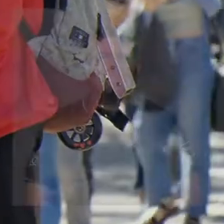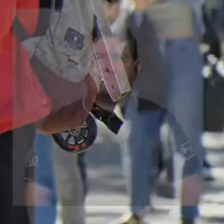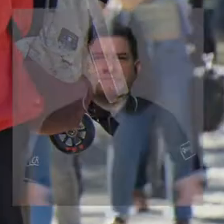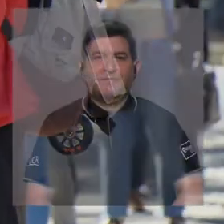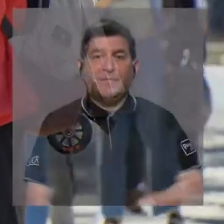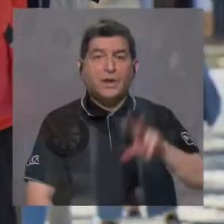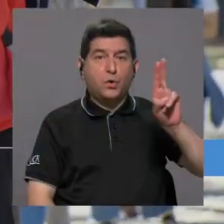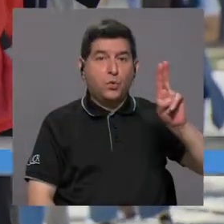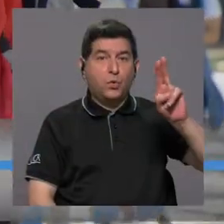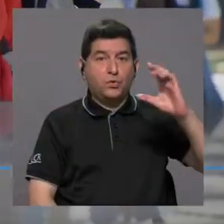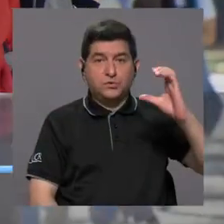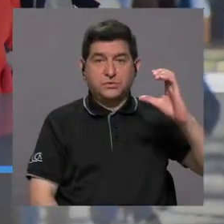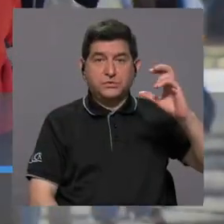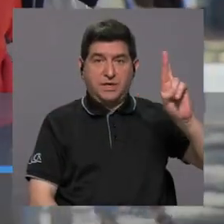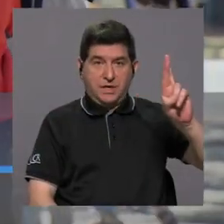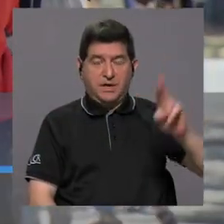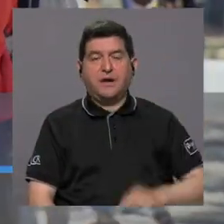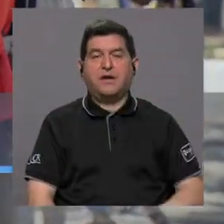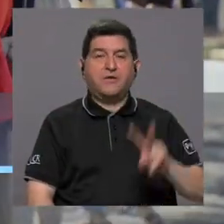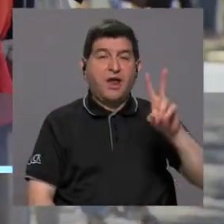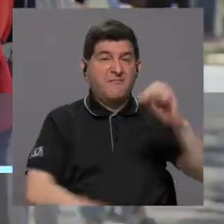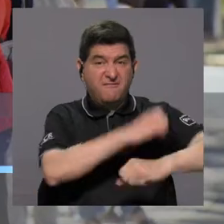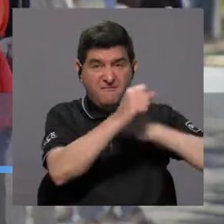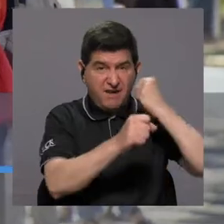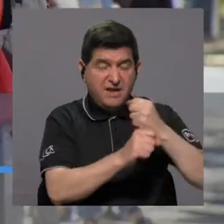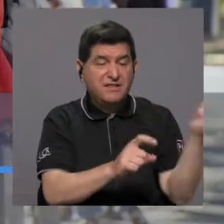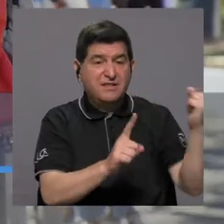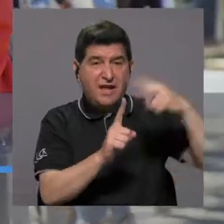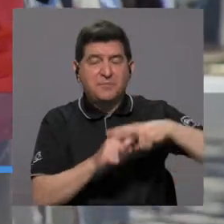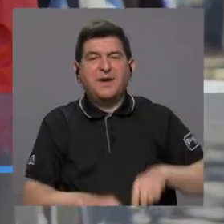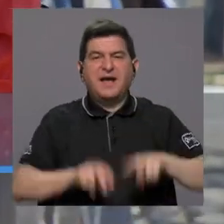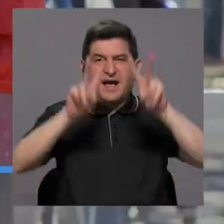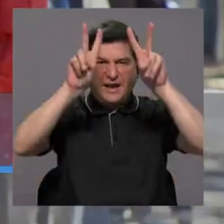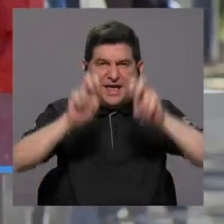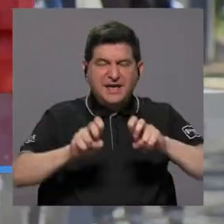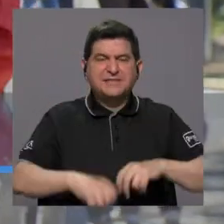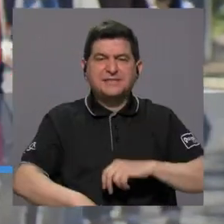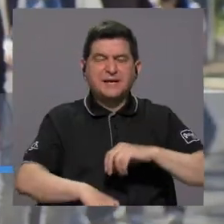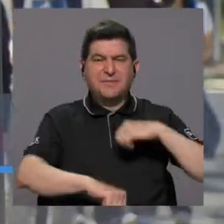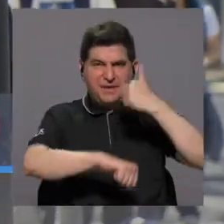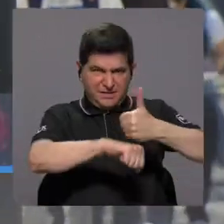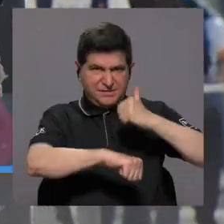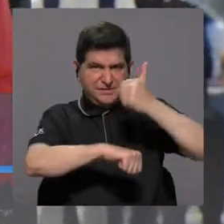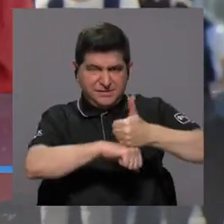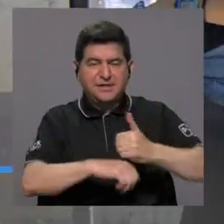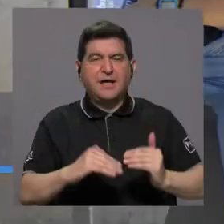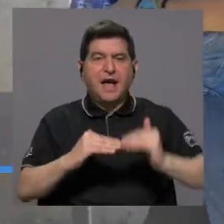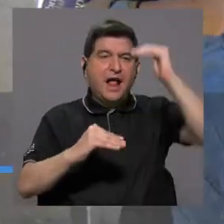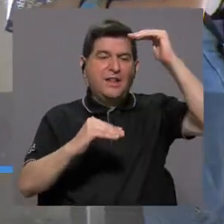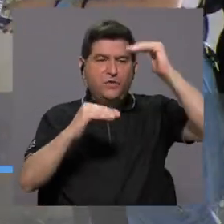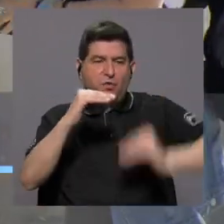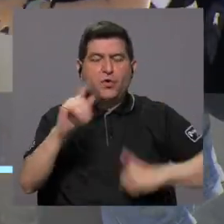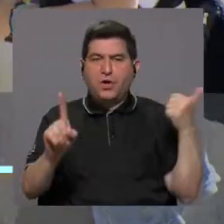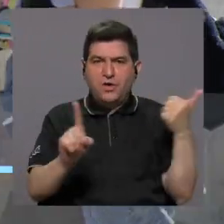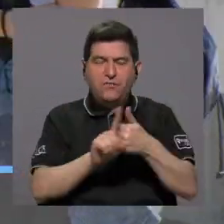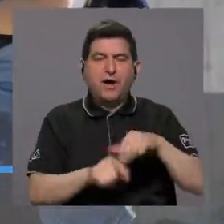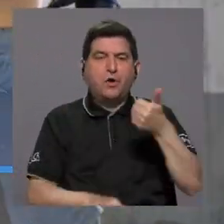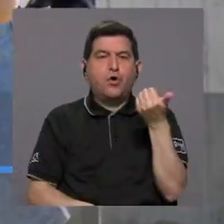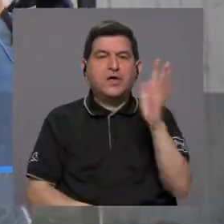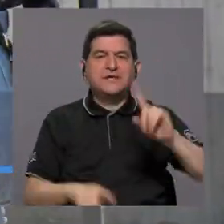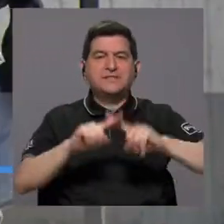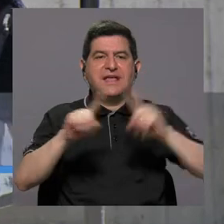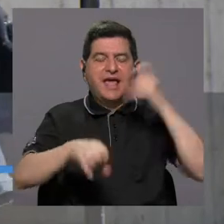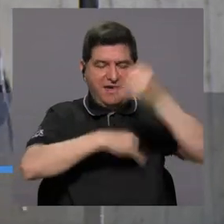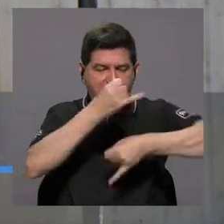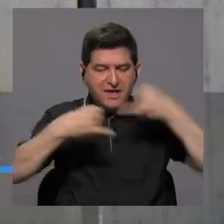La Universidad de Costa Rica lleva 20 años aplicando pruebas estandarizadas de alto y bajo impacto en 15